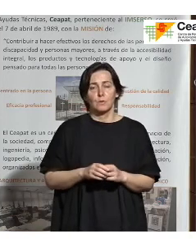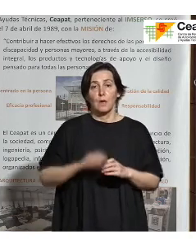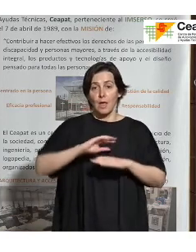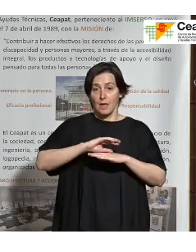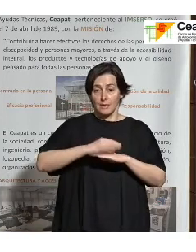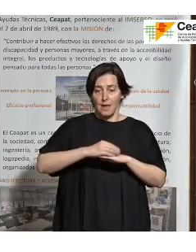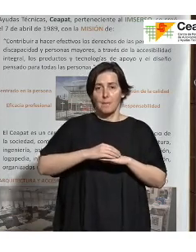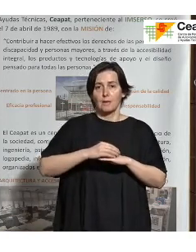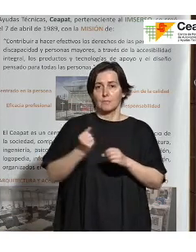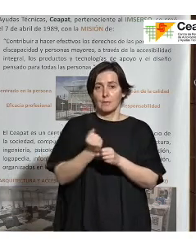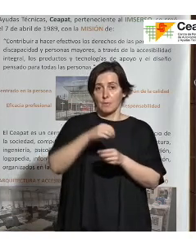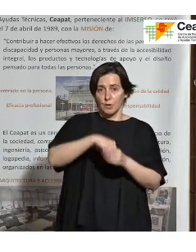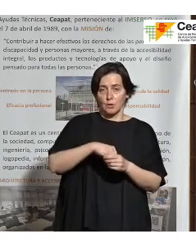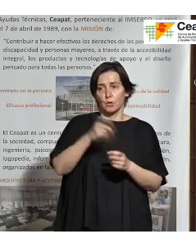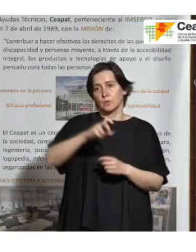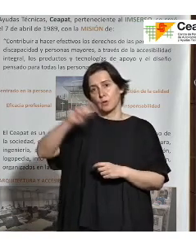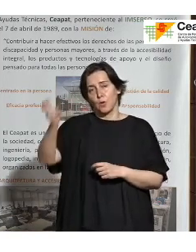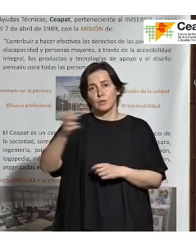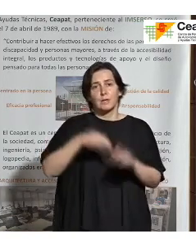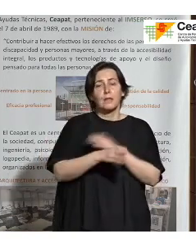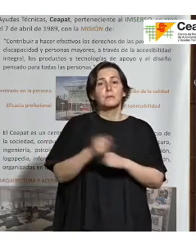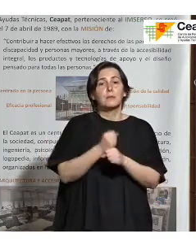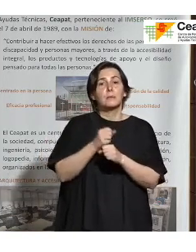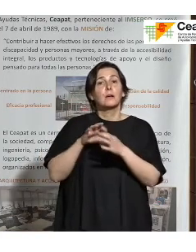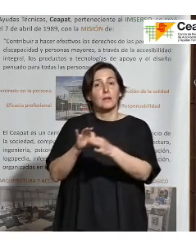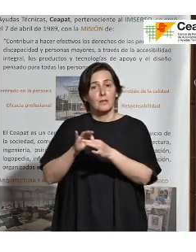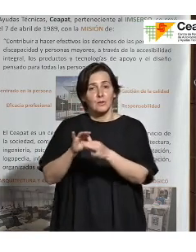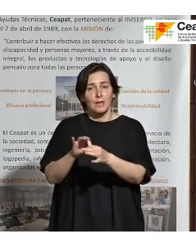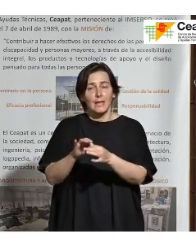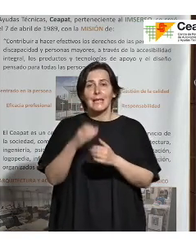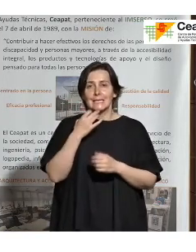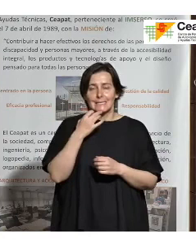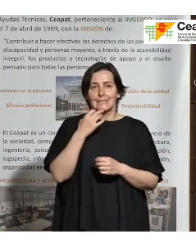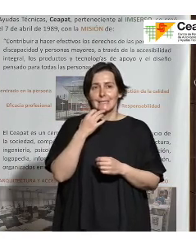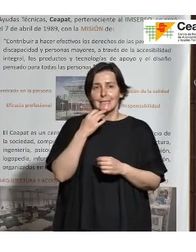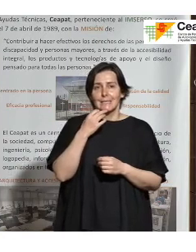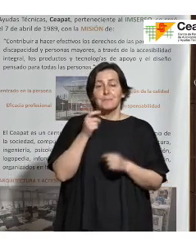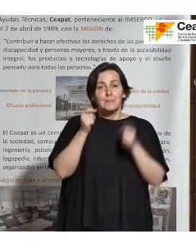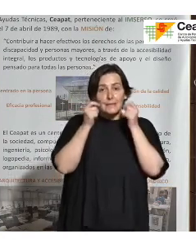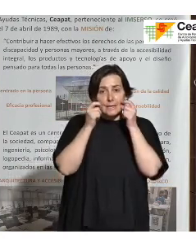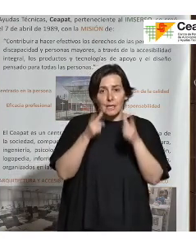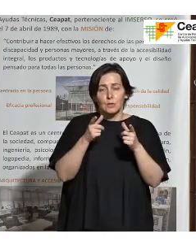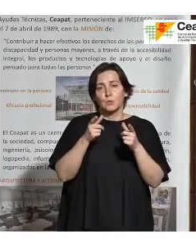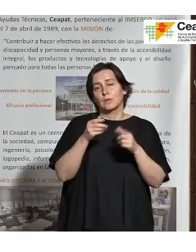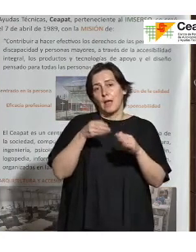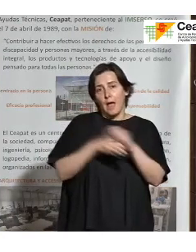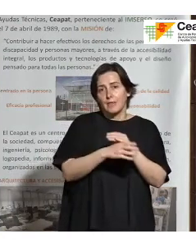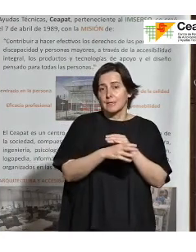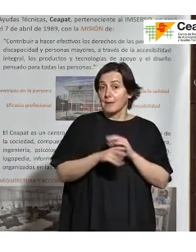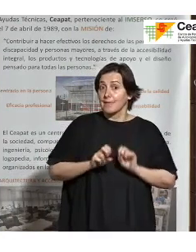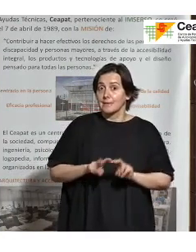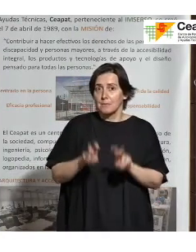trabaja ahí en accesibilidad, que cuando se tiene en cuenta la accesibilidad desde el origen, o sea, el diseño para todos, etcétera, etcétera,